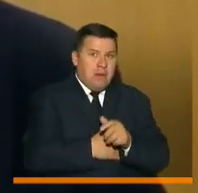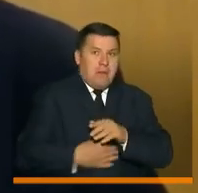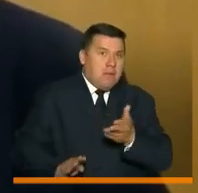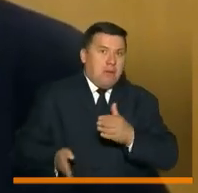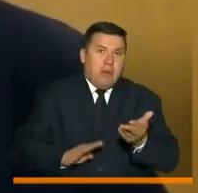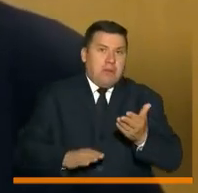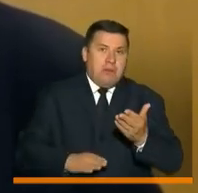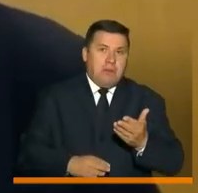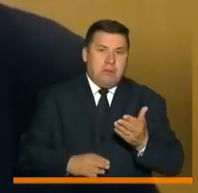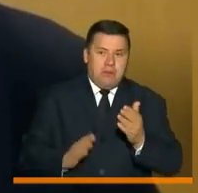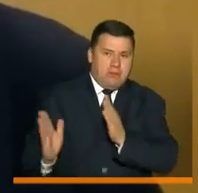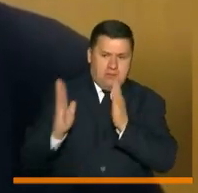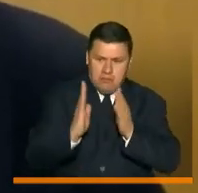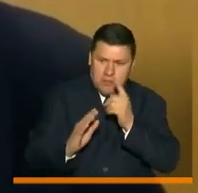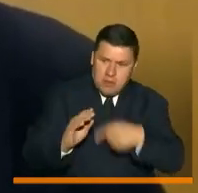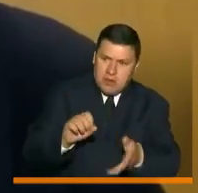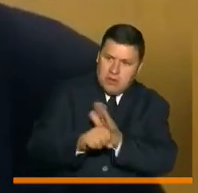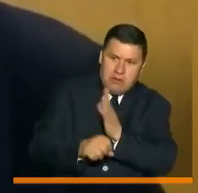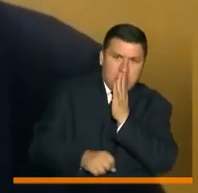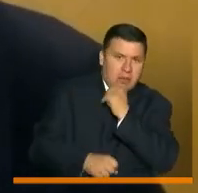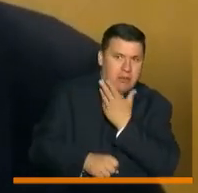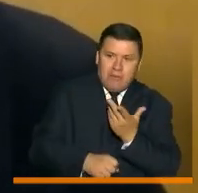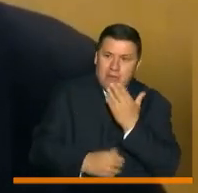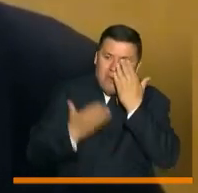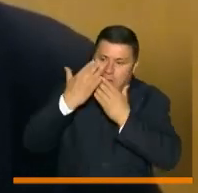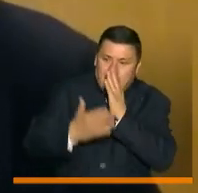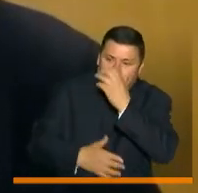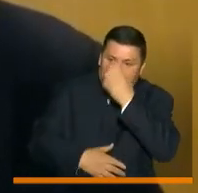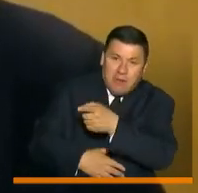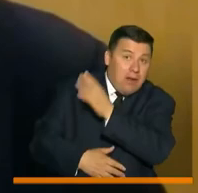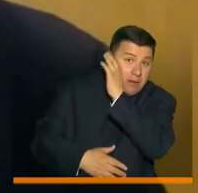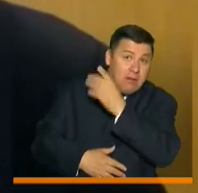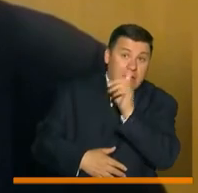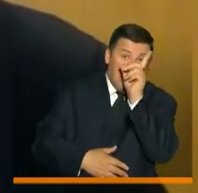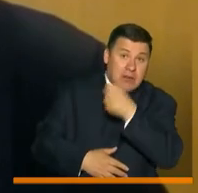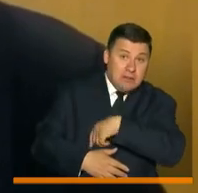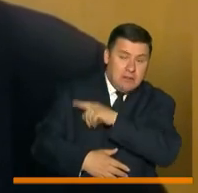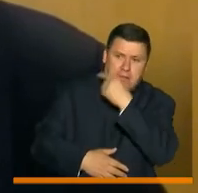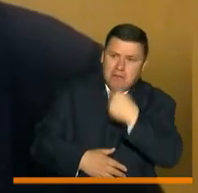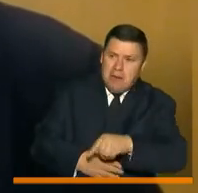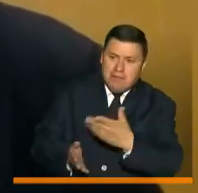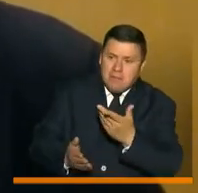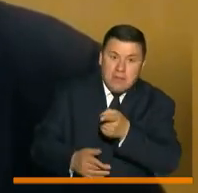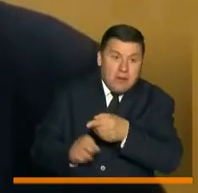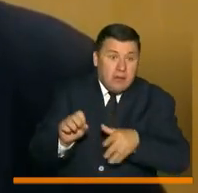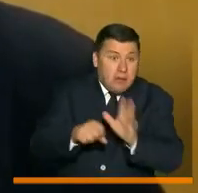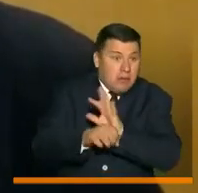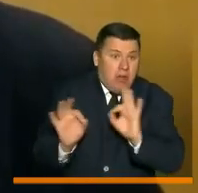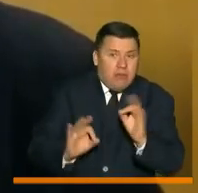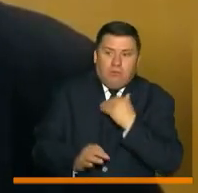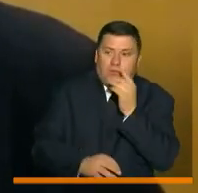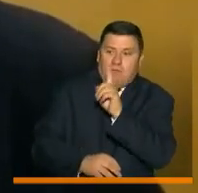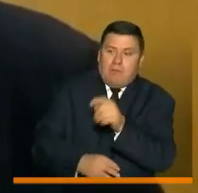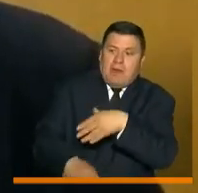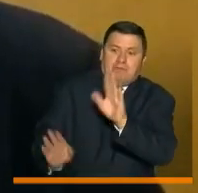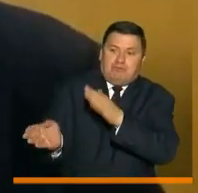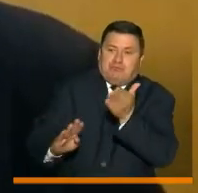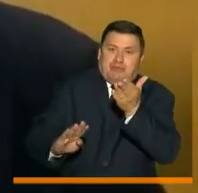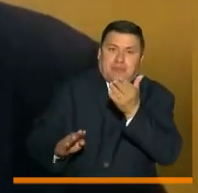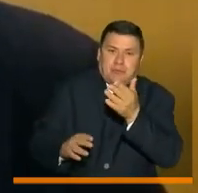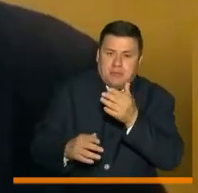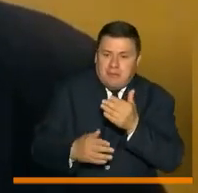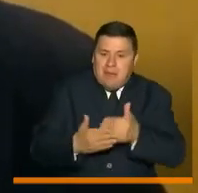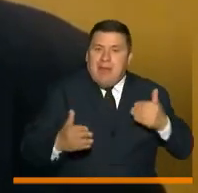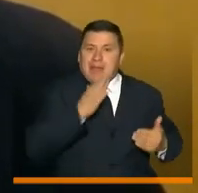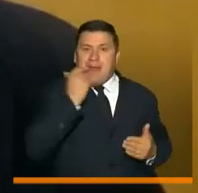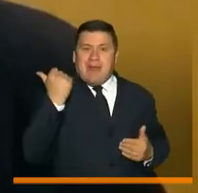fallecido, que no la clasificaron como COVID, porque no había manera de hacerle la prueba en ese momento temprano de la epidemia. Entonces,